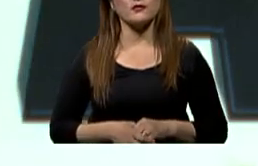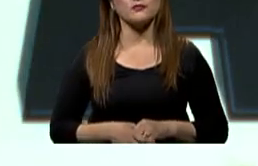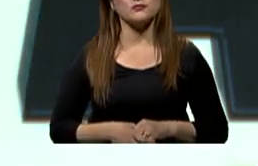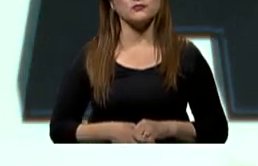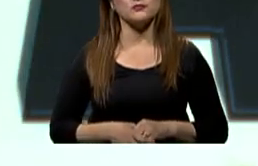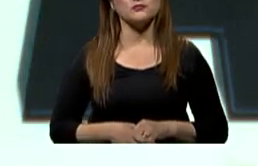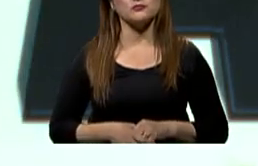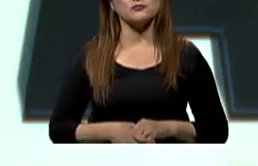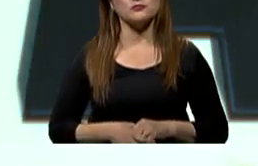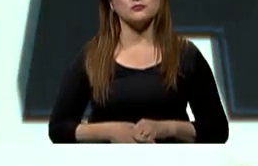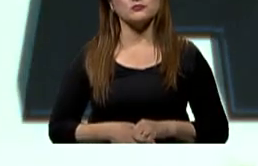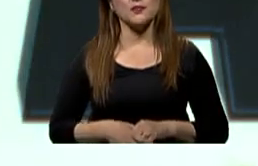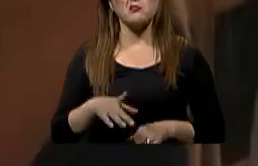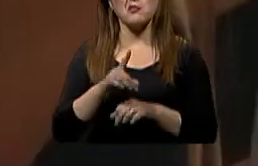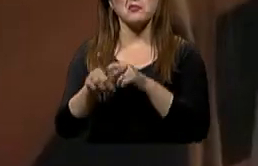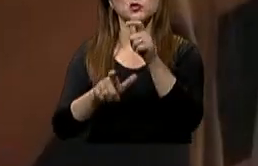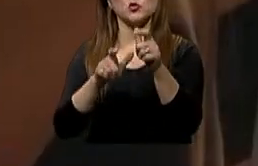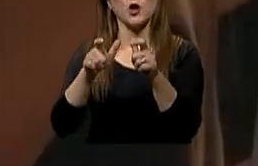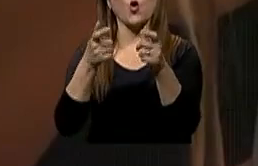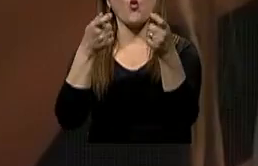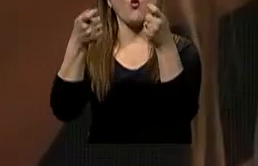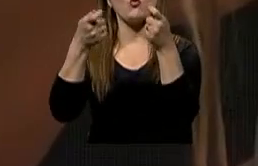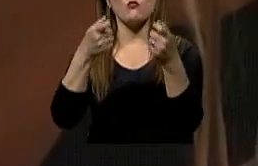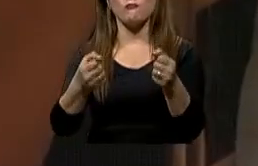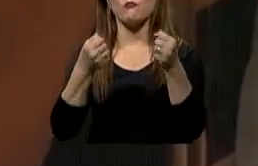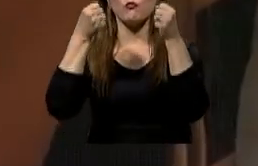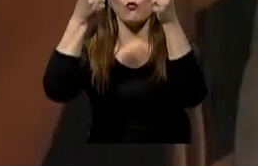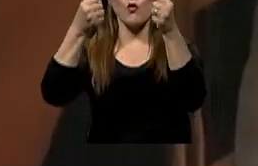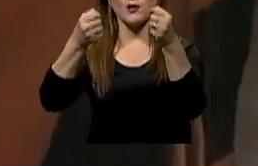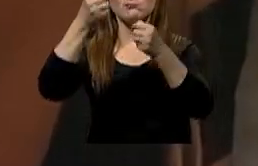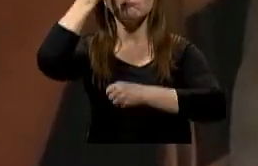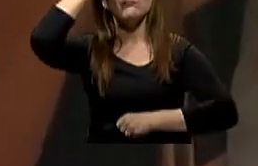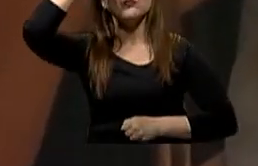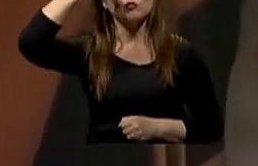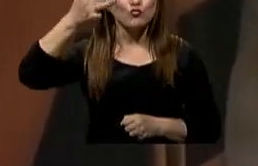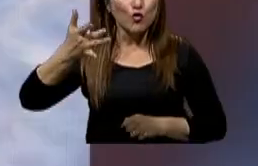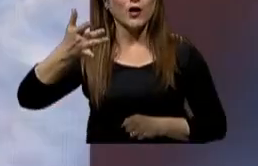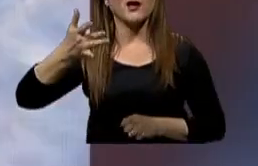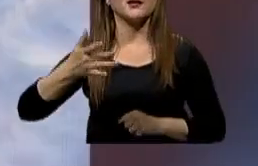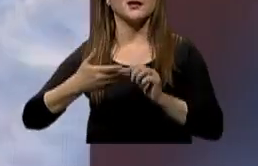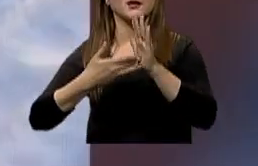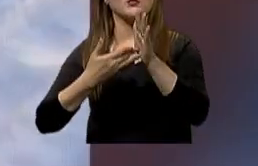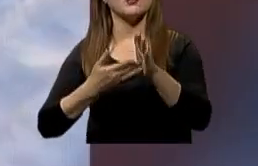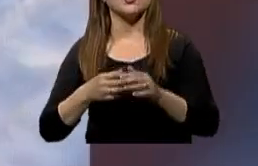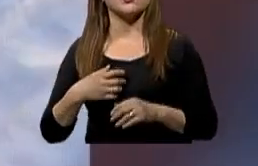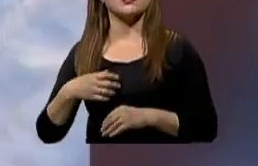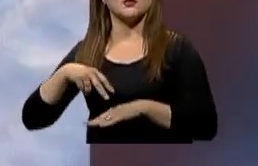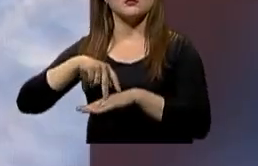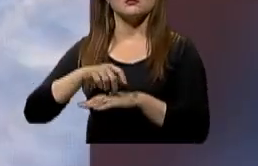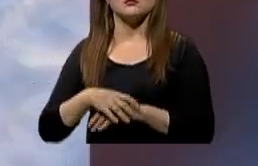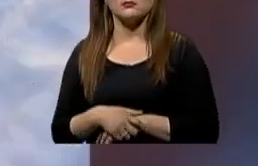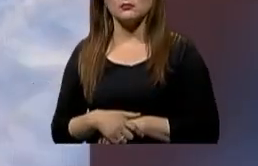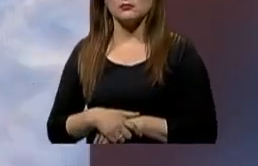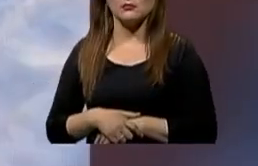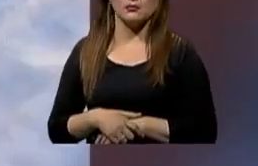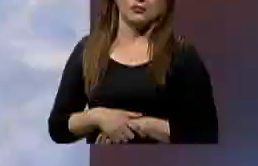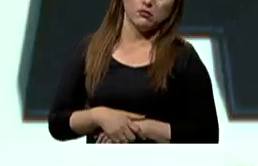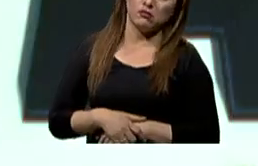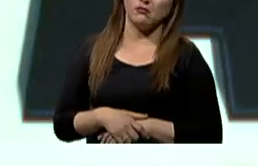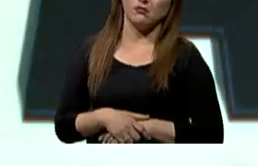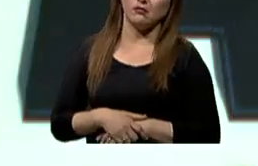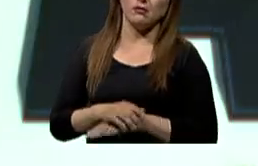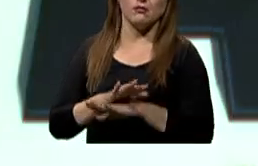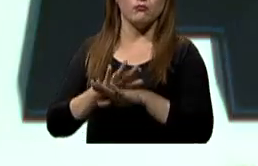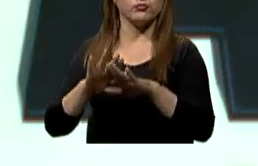control estricto. ¿Por qué? Porque son personas que pueden caer en un sueño profundo con